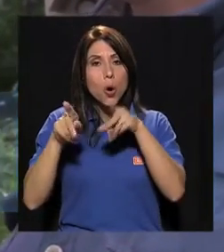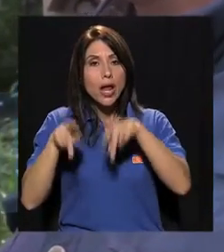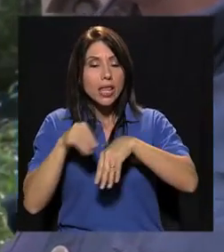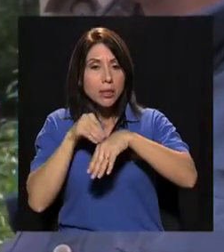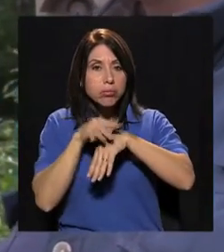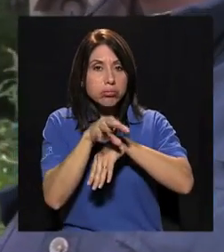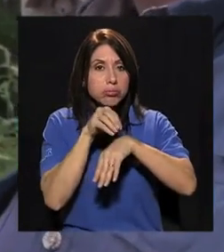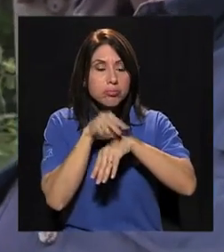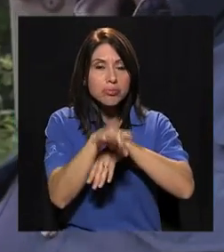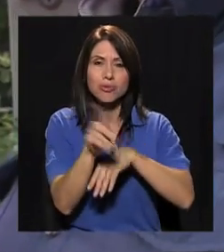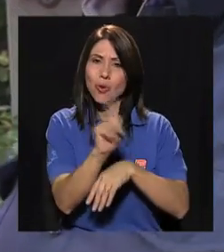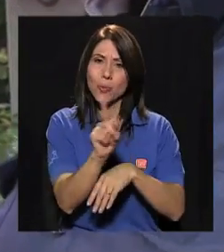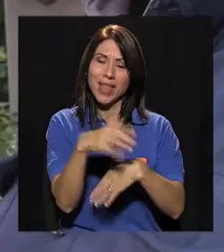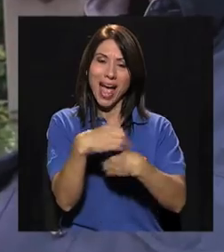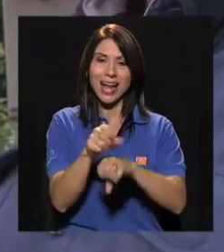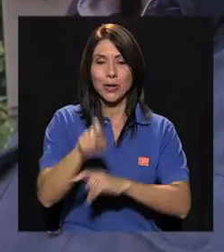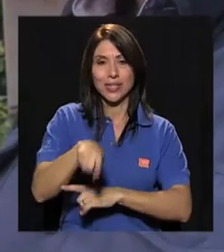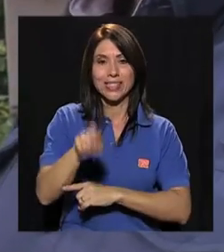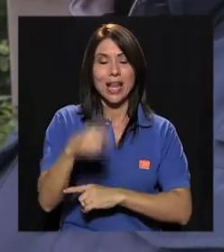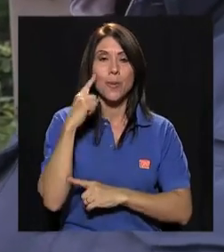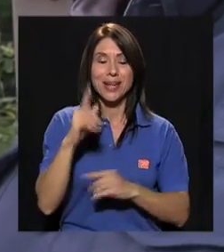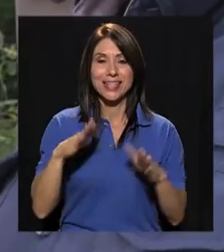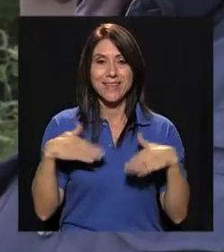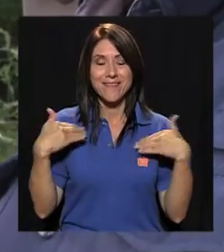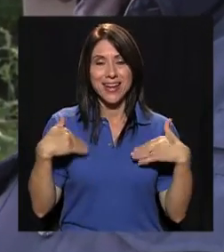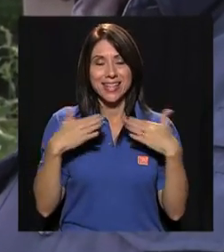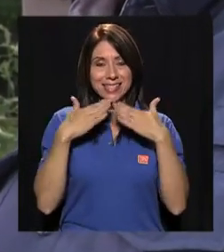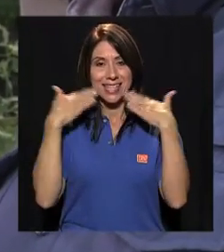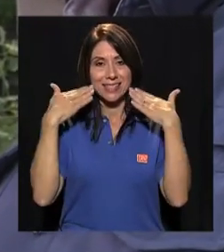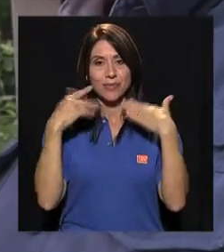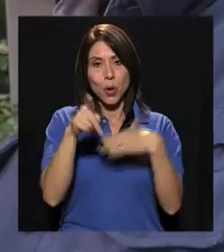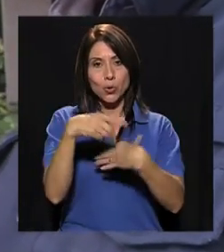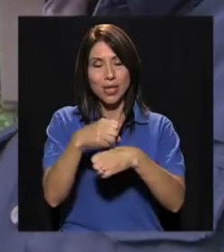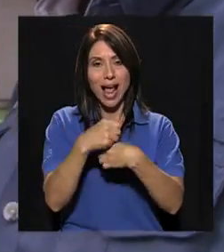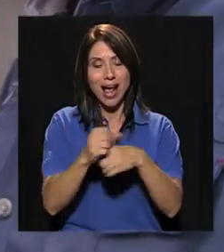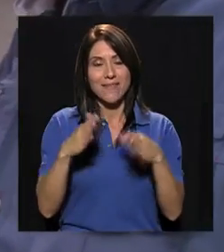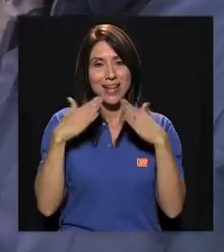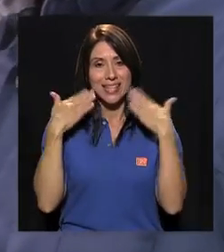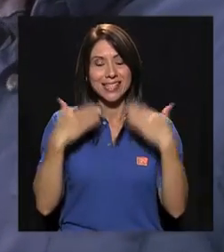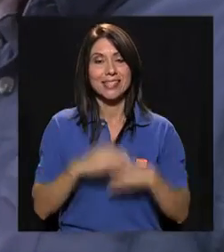ni por la gente, sino que hagan lo necesario para ser felices, lo que los haga felices.